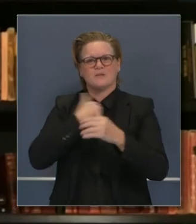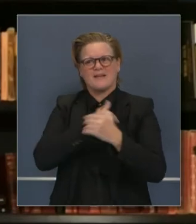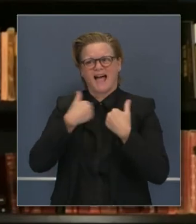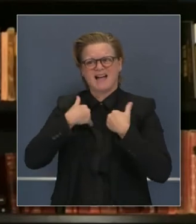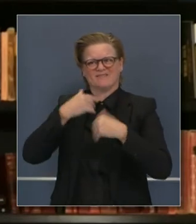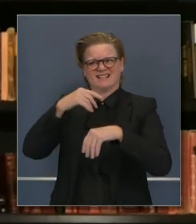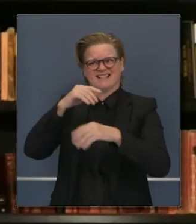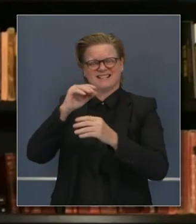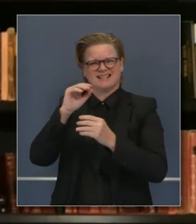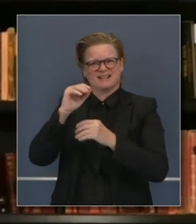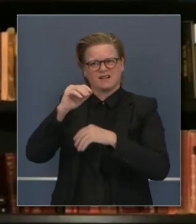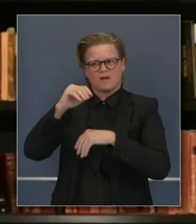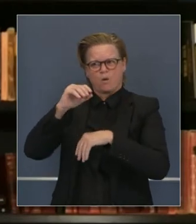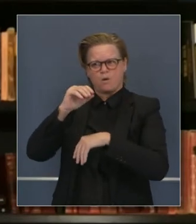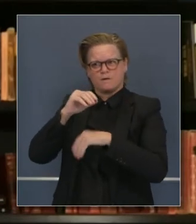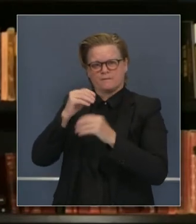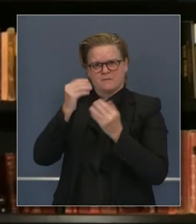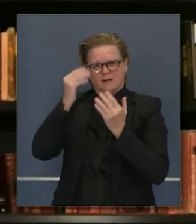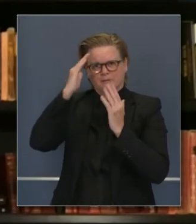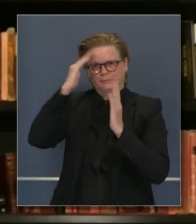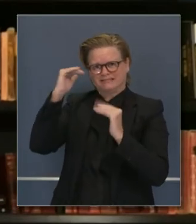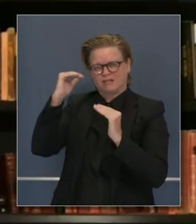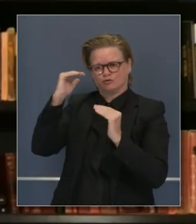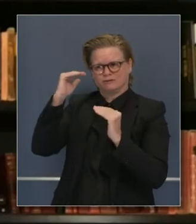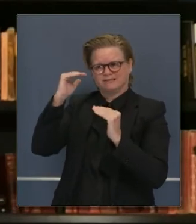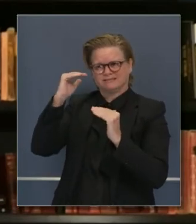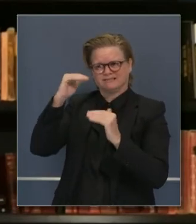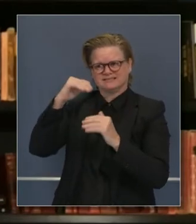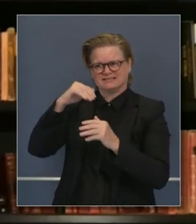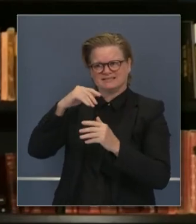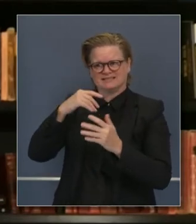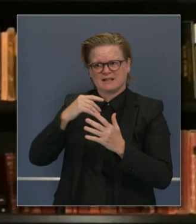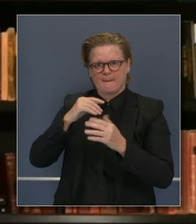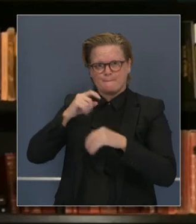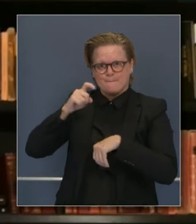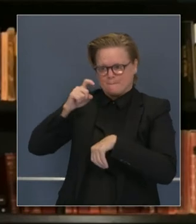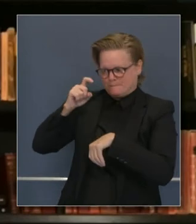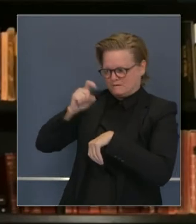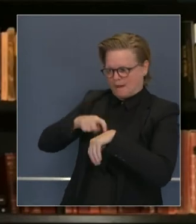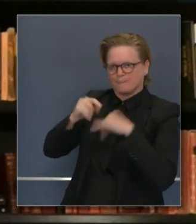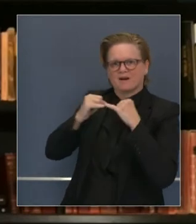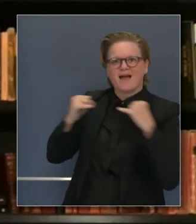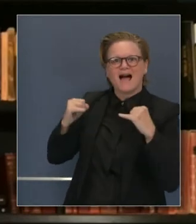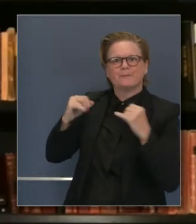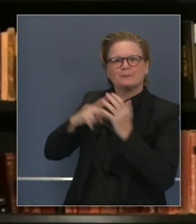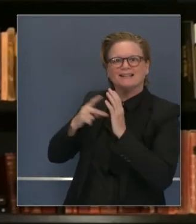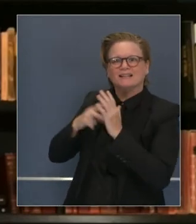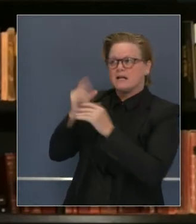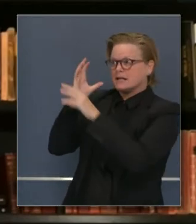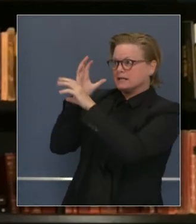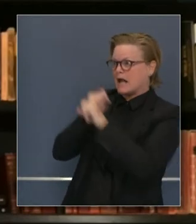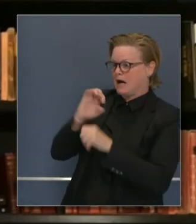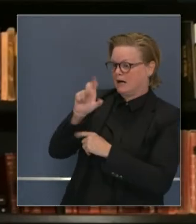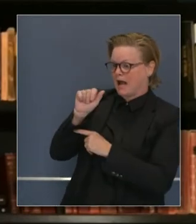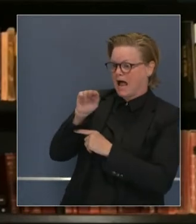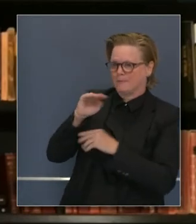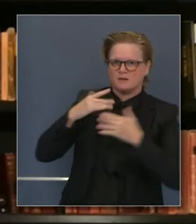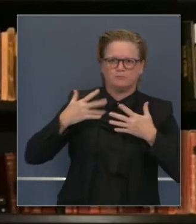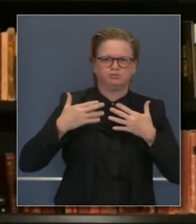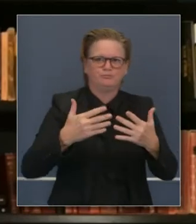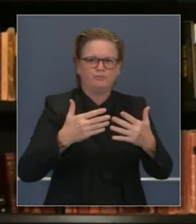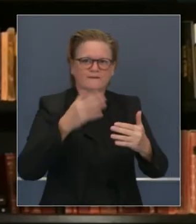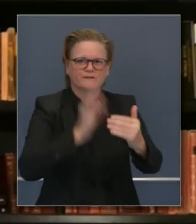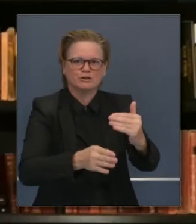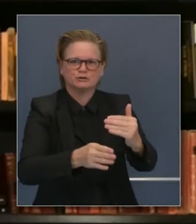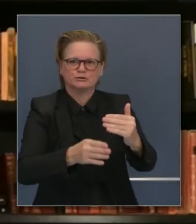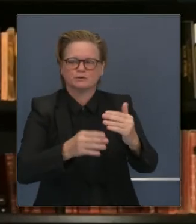cronología interna sobre nuestras expectativas para aclarar ese retraso de casos.